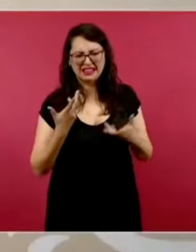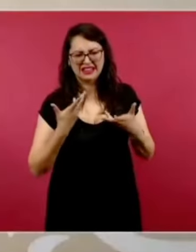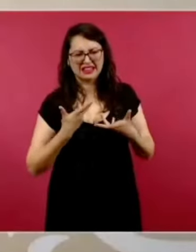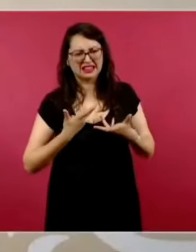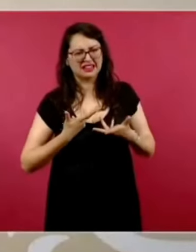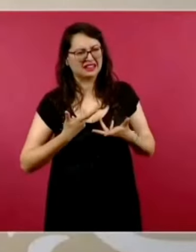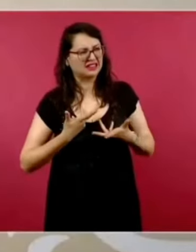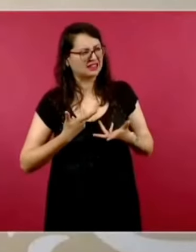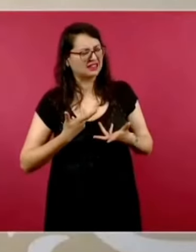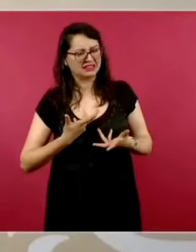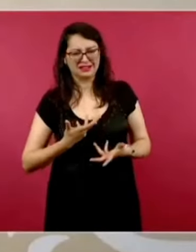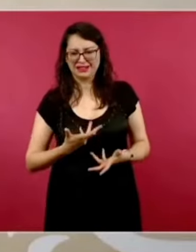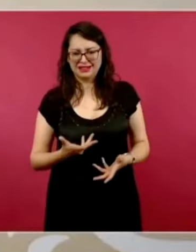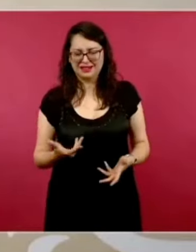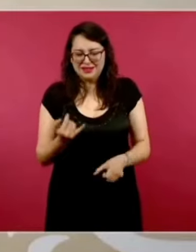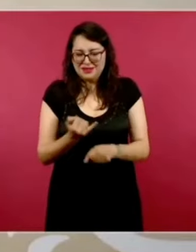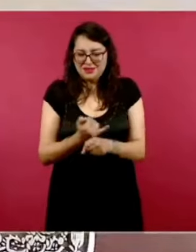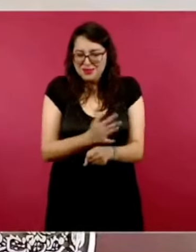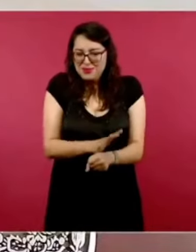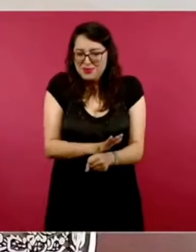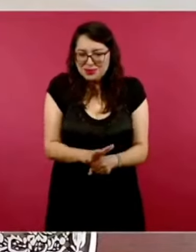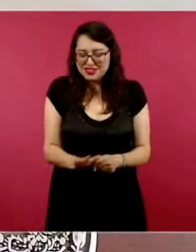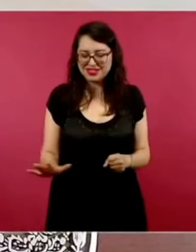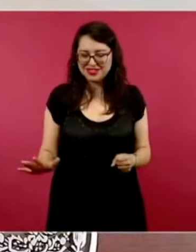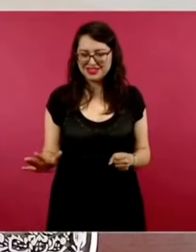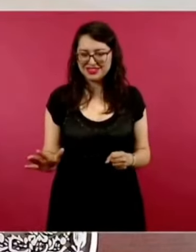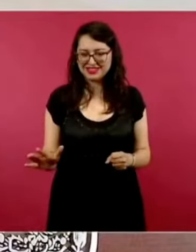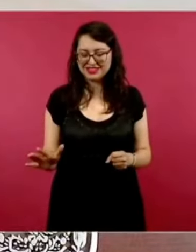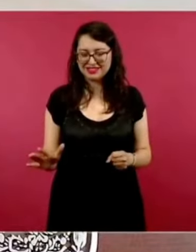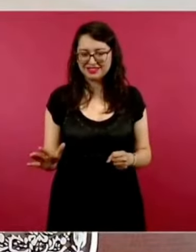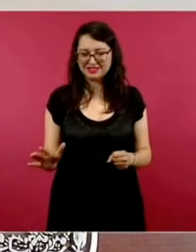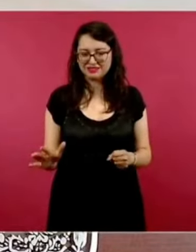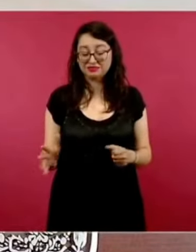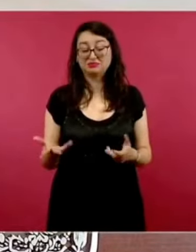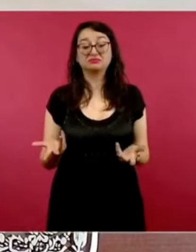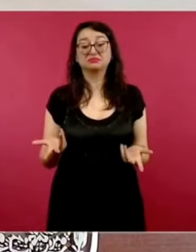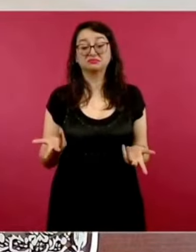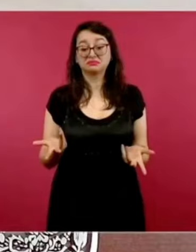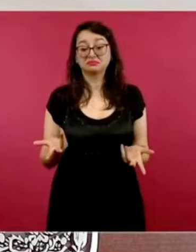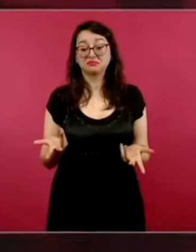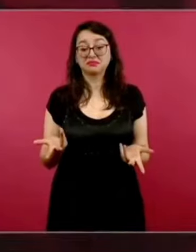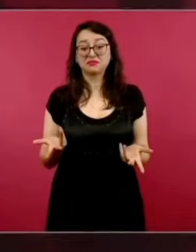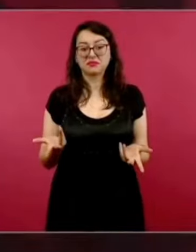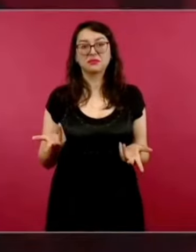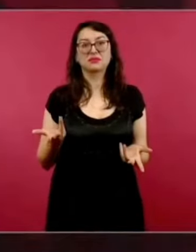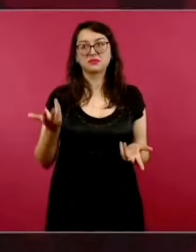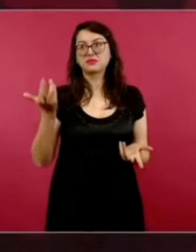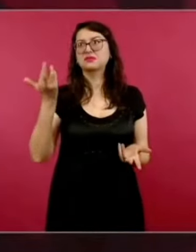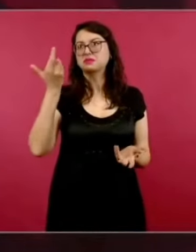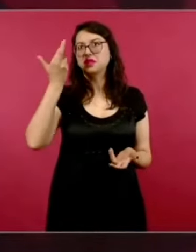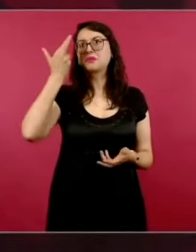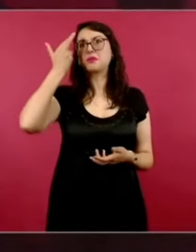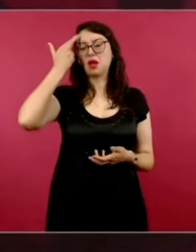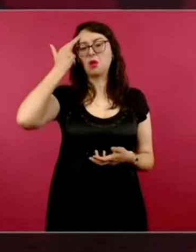sí me acuerdo, porque creo que